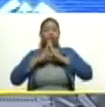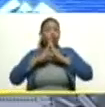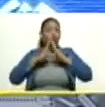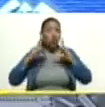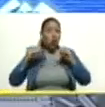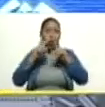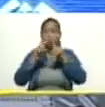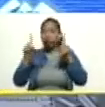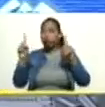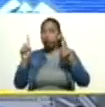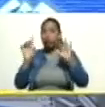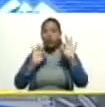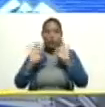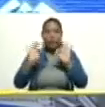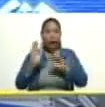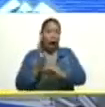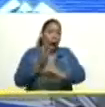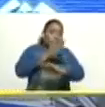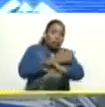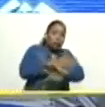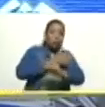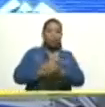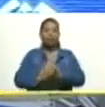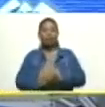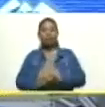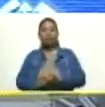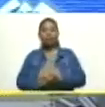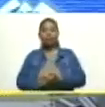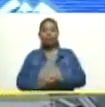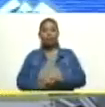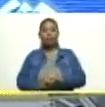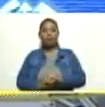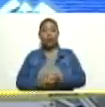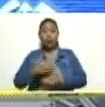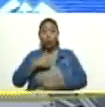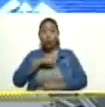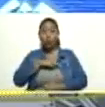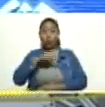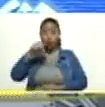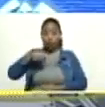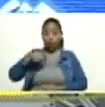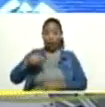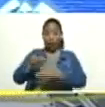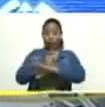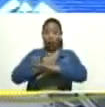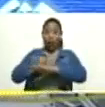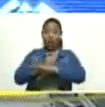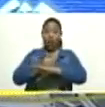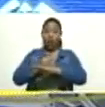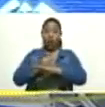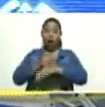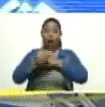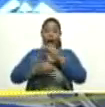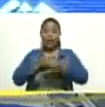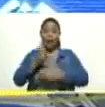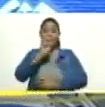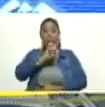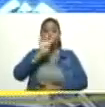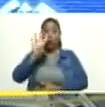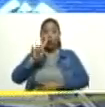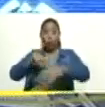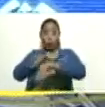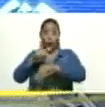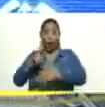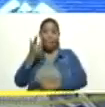a tomar previsiones, y sobre todo nosotros, desde el gobierno, estar 24 horas